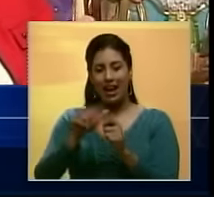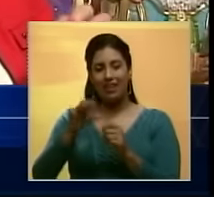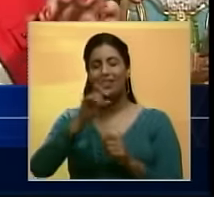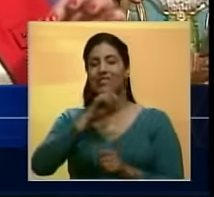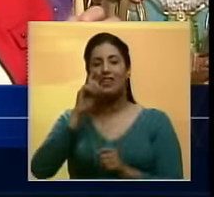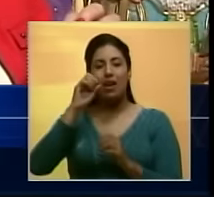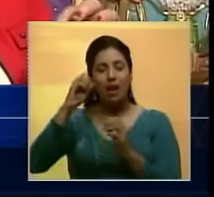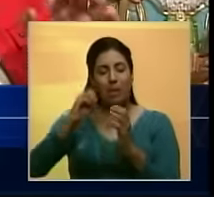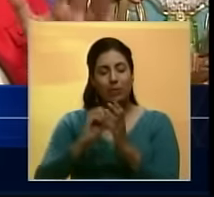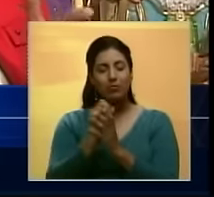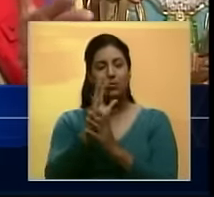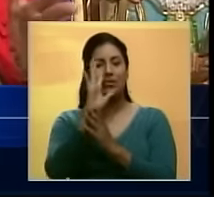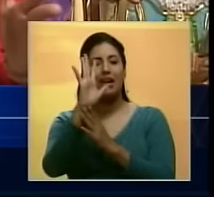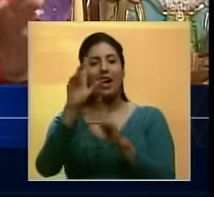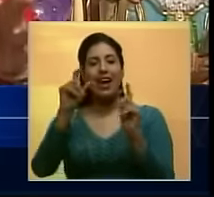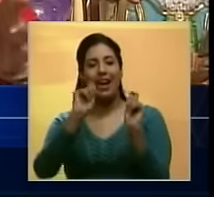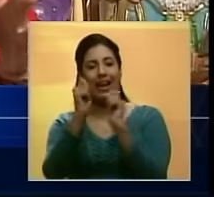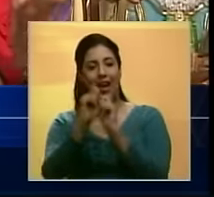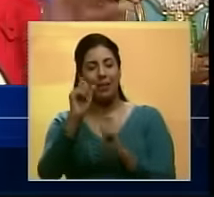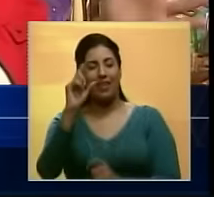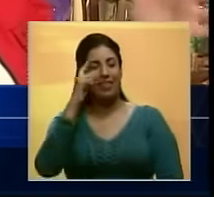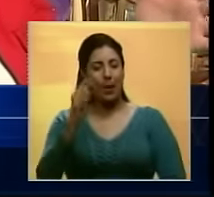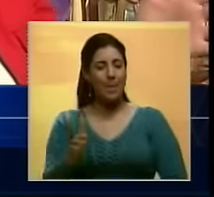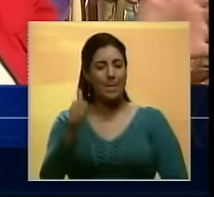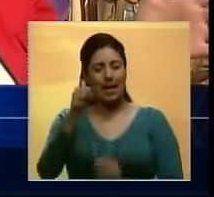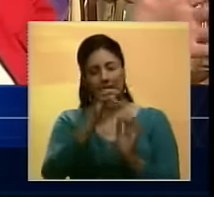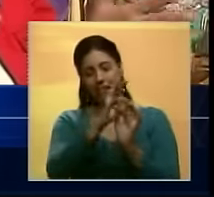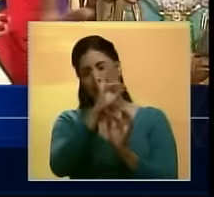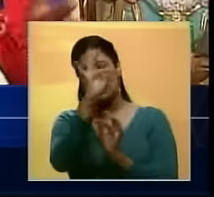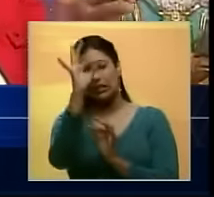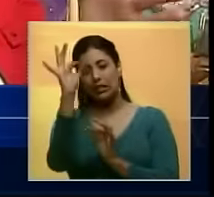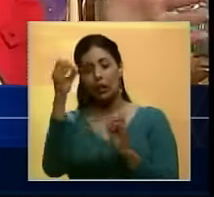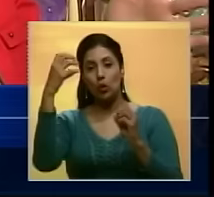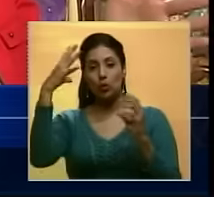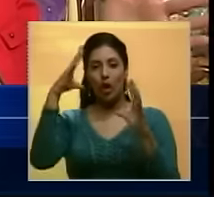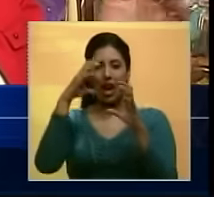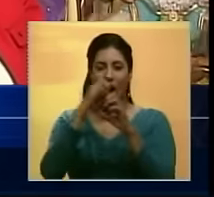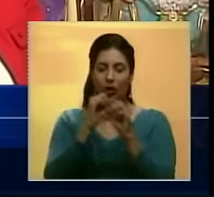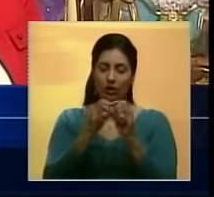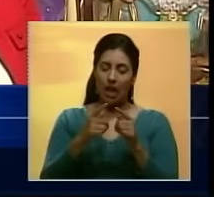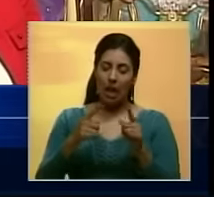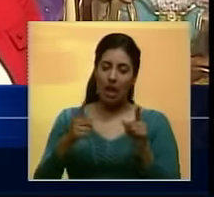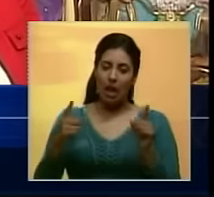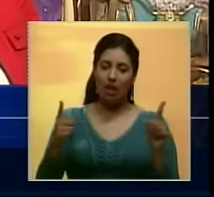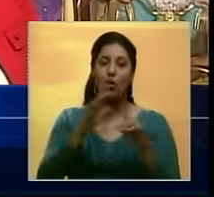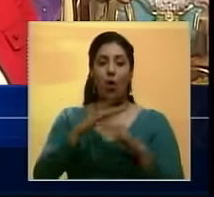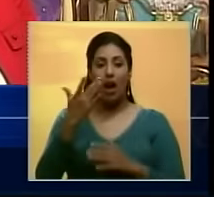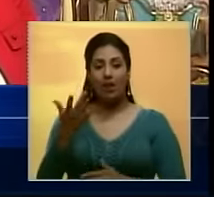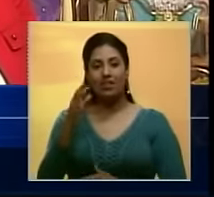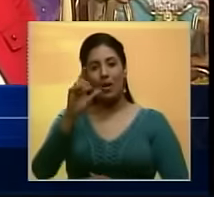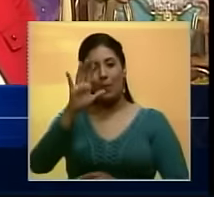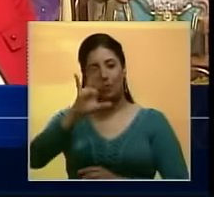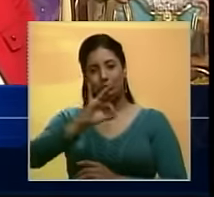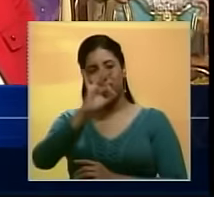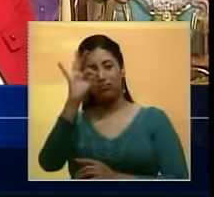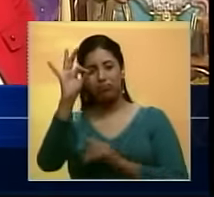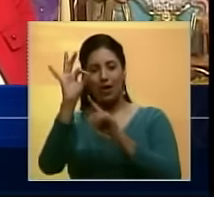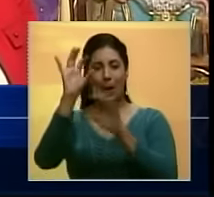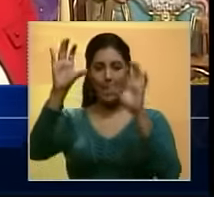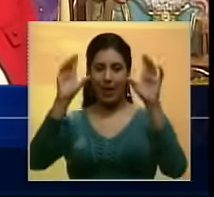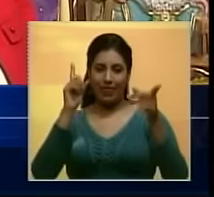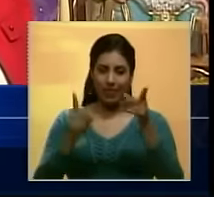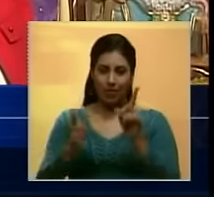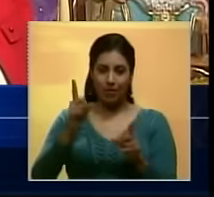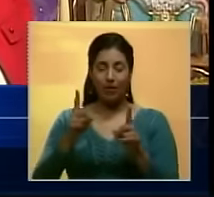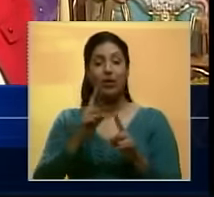solsticio de invierno porque se convierte en uno de los días más largos del año o de la noche más larga de acuerdo a donde esté ubicado cada país.